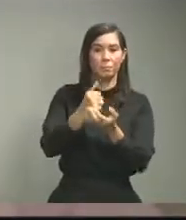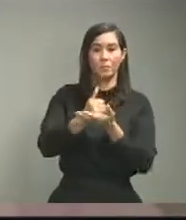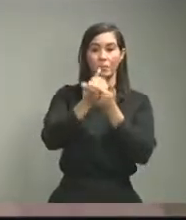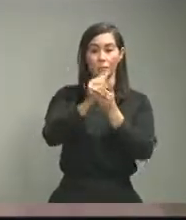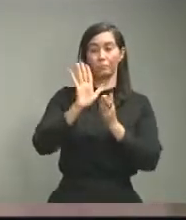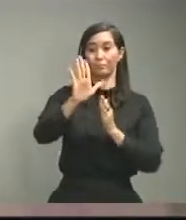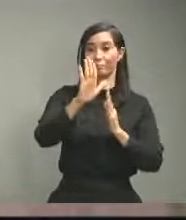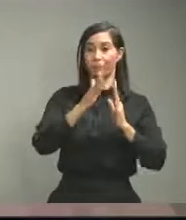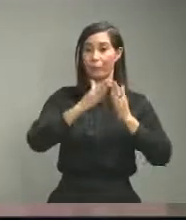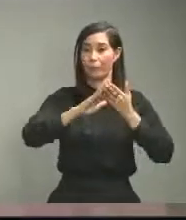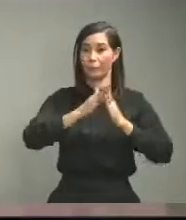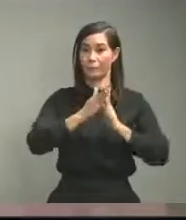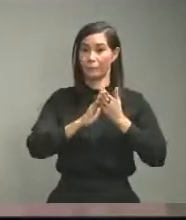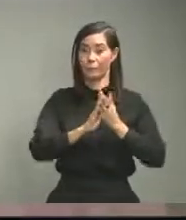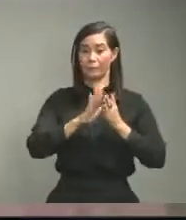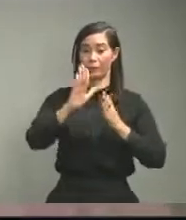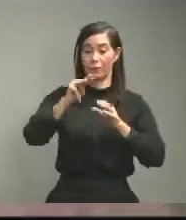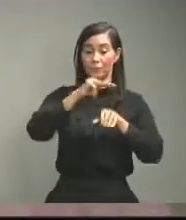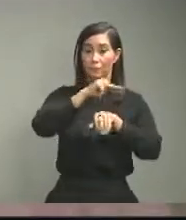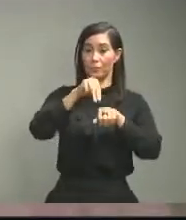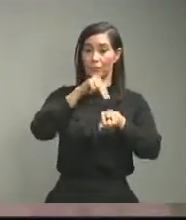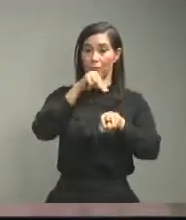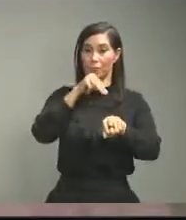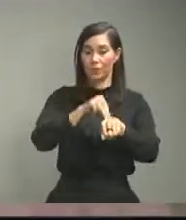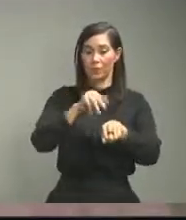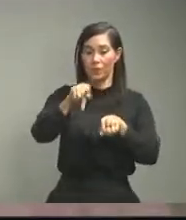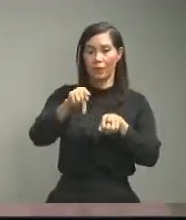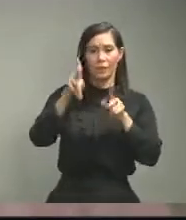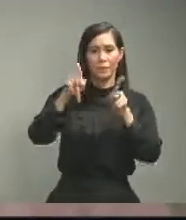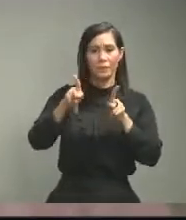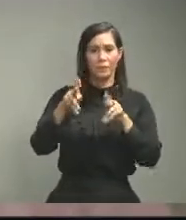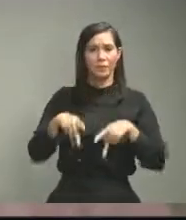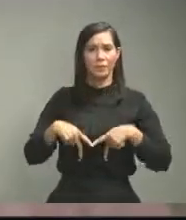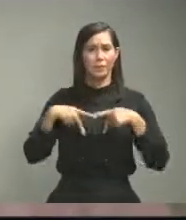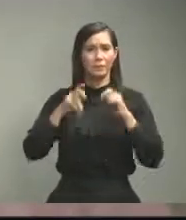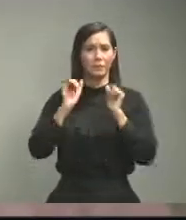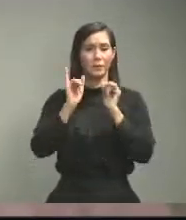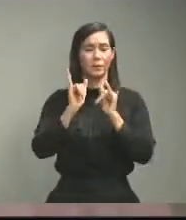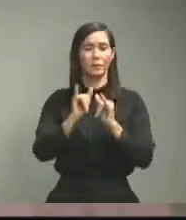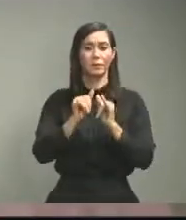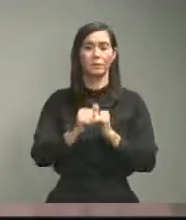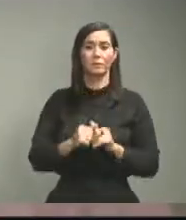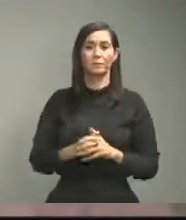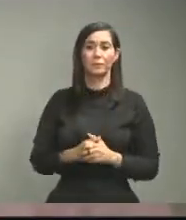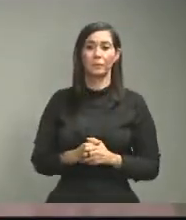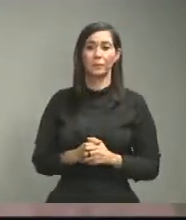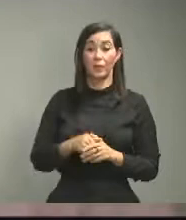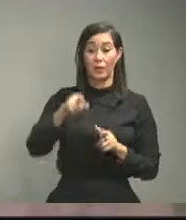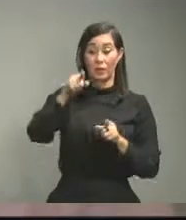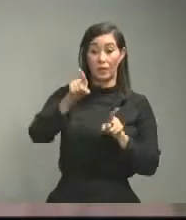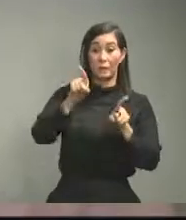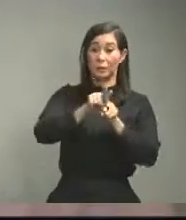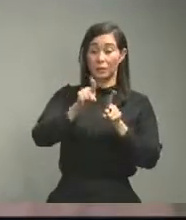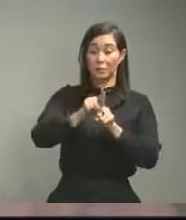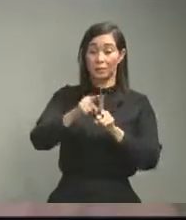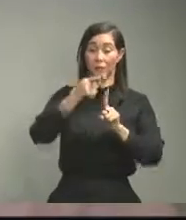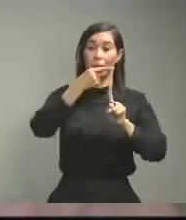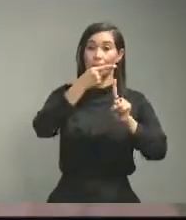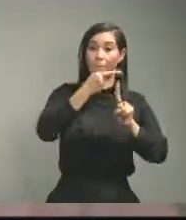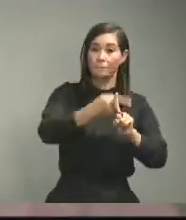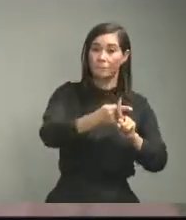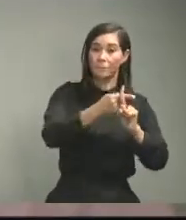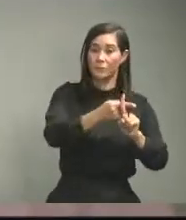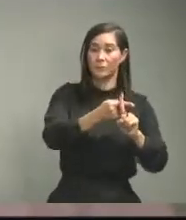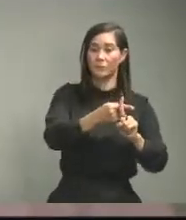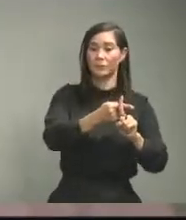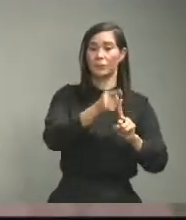comunidad a sus municipios a sus vecinos resultó positivo también que vamos